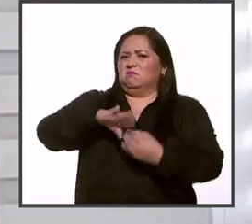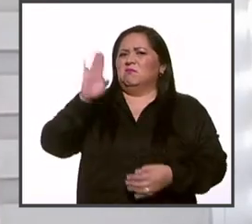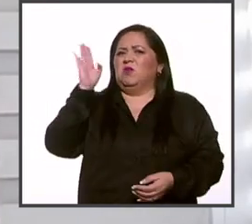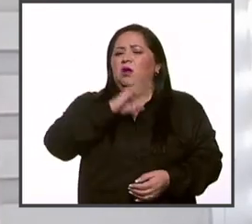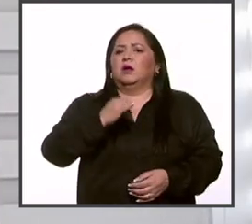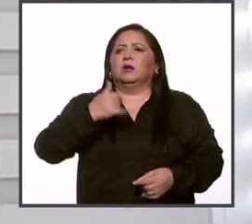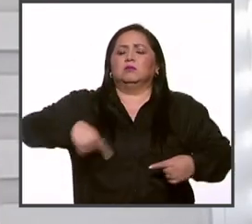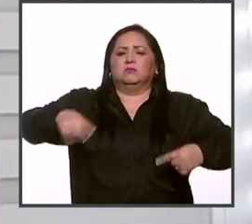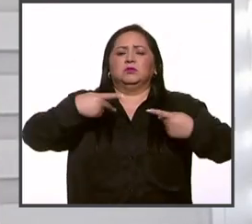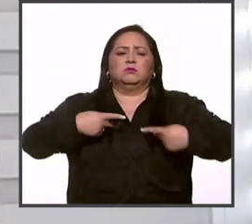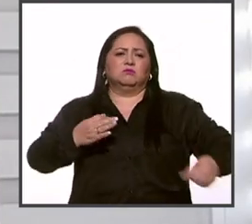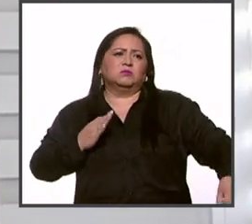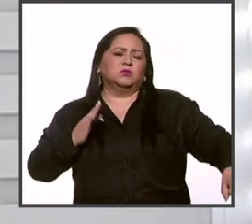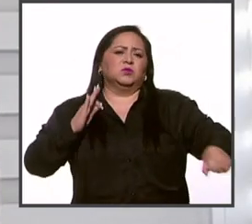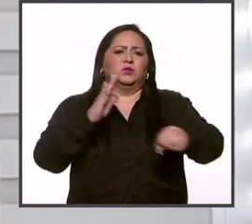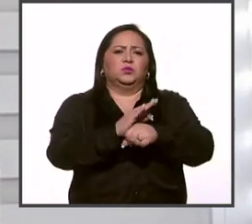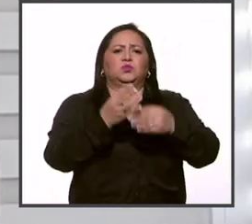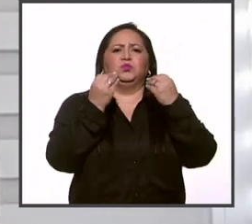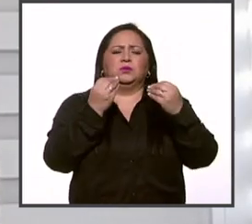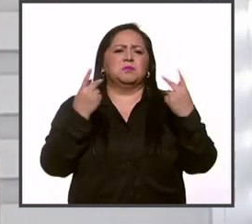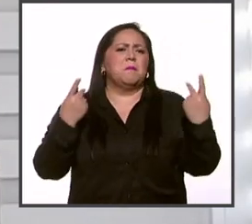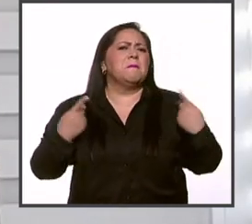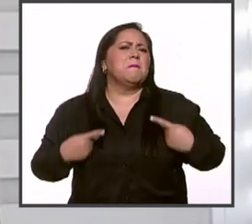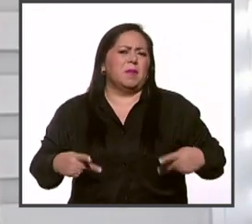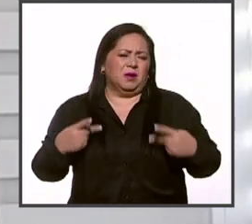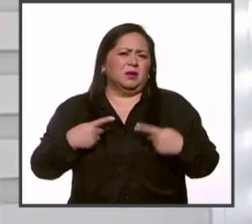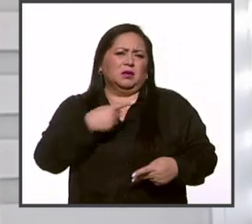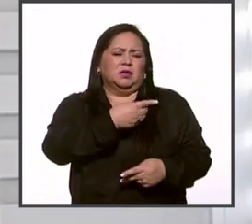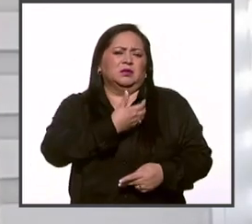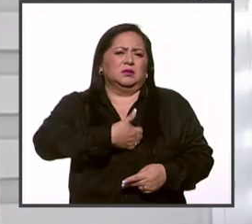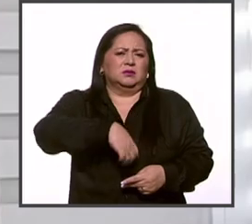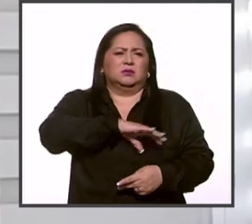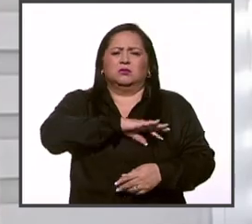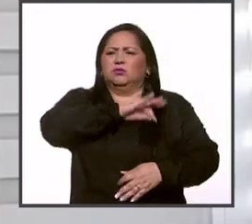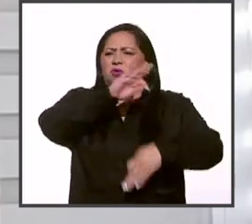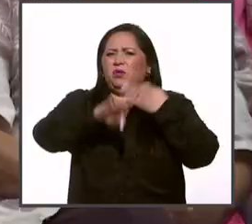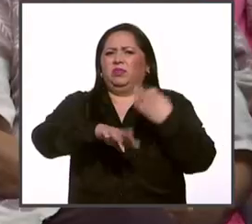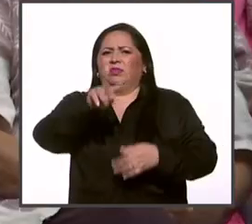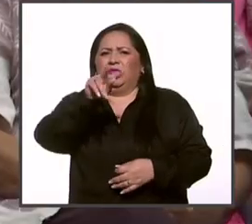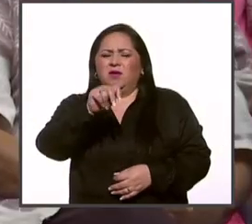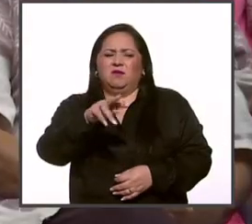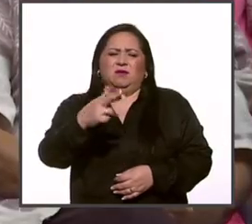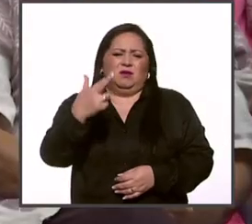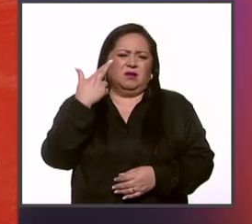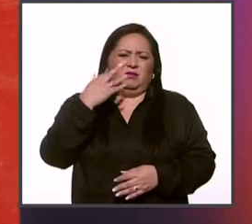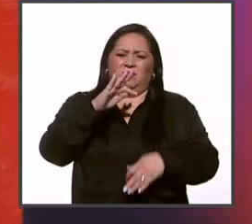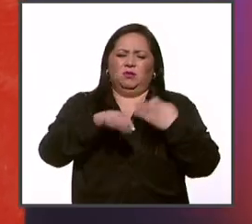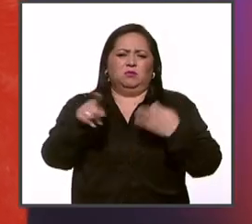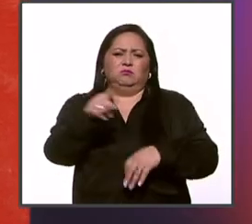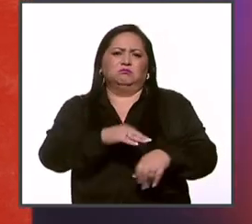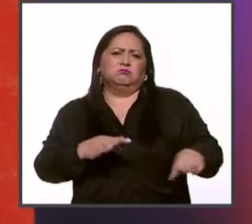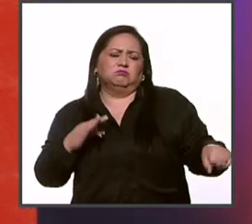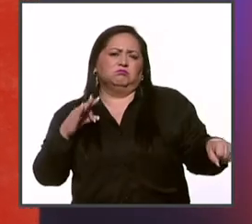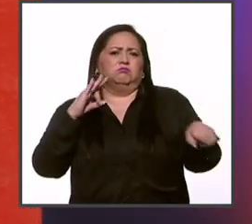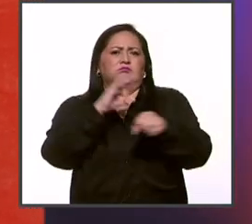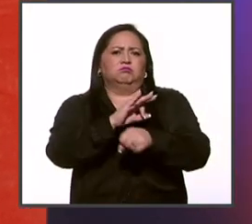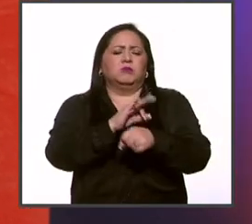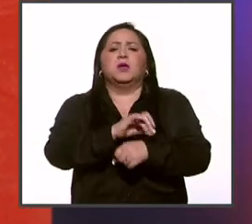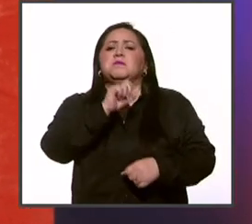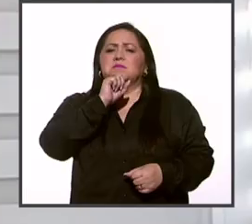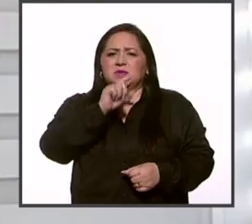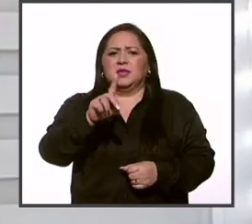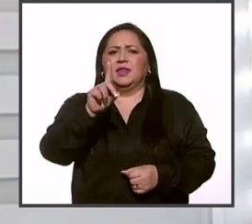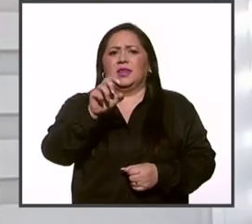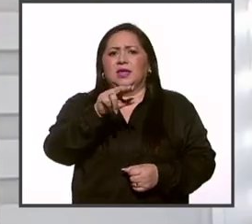en su defensa decenas de conocidas personas de todos los medios, Marta Lamas, Ángeles Mastreta, inclusive